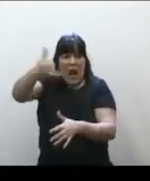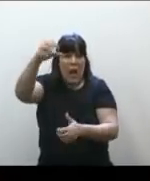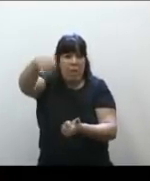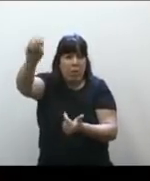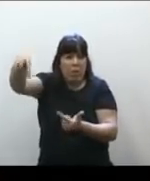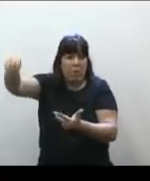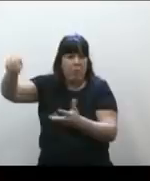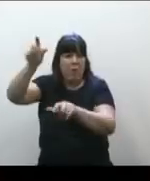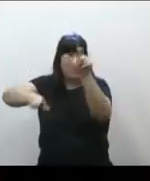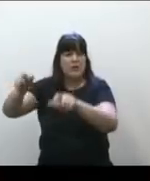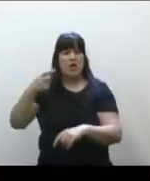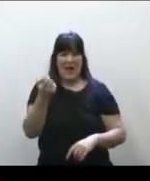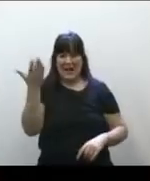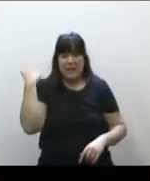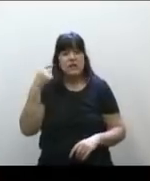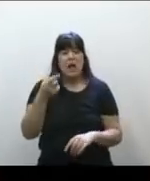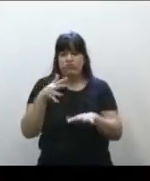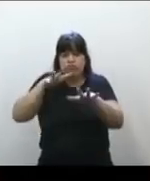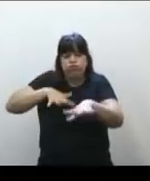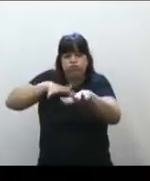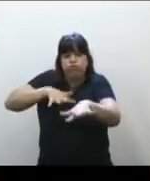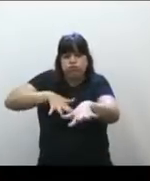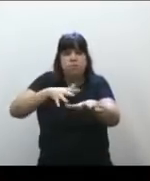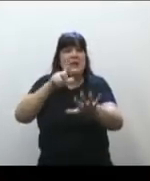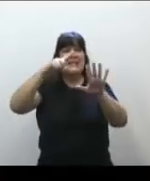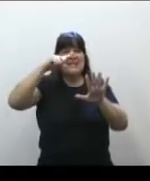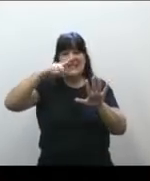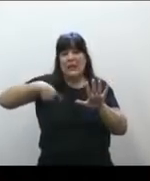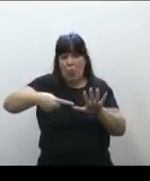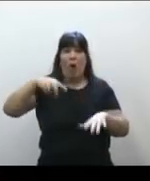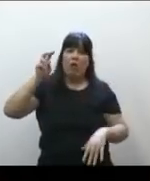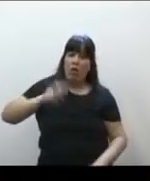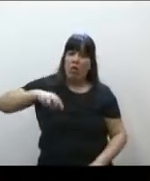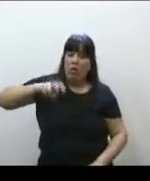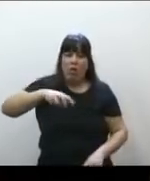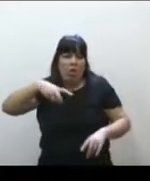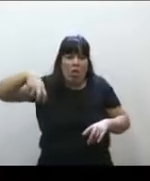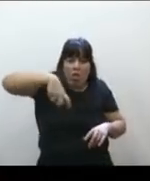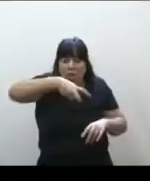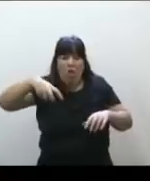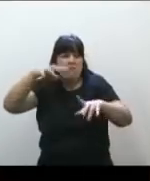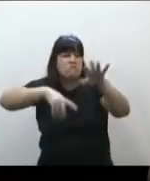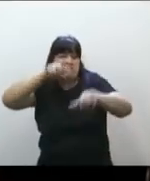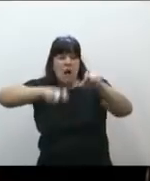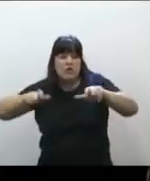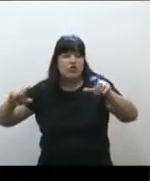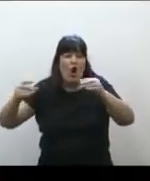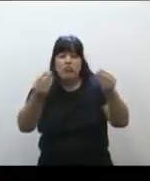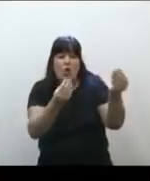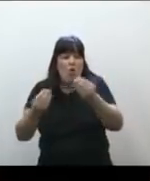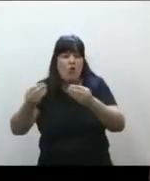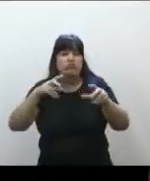Yo recién había un embotellamiento grande, caminé siete cuadras entre medio de toda la gente que estaba